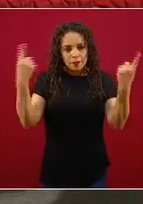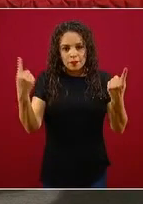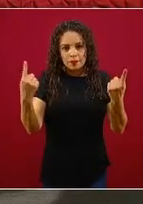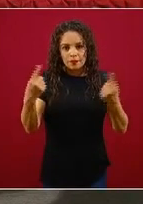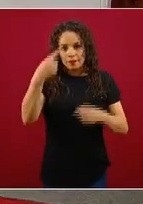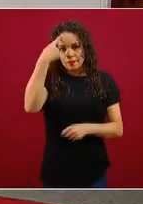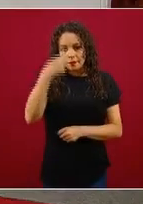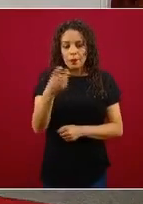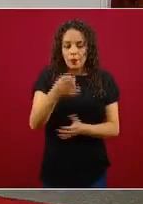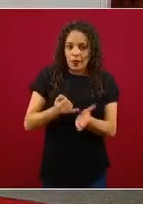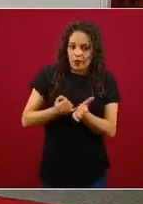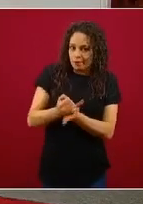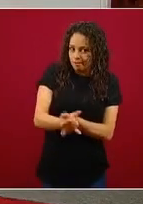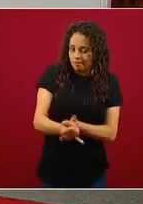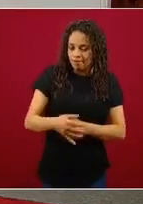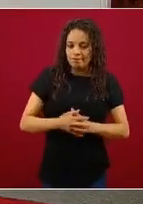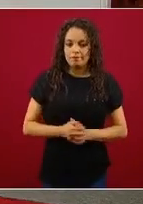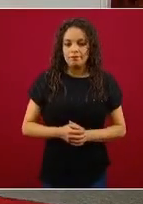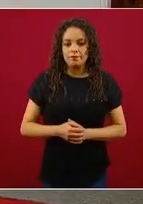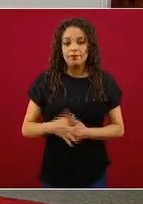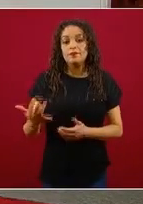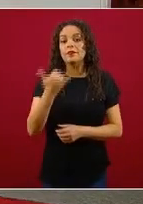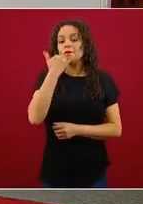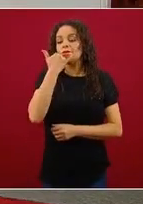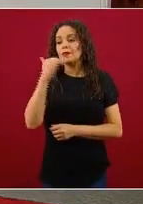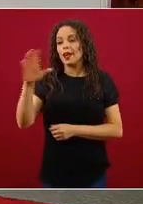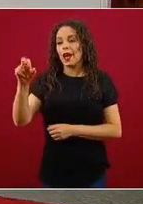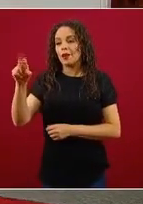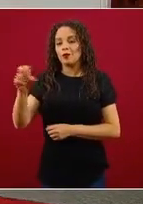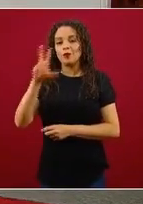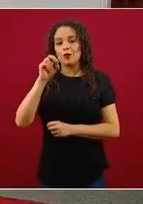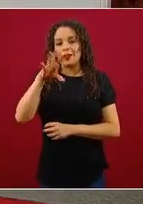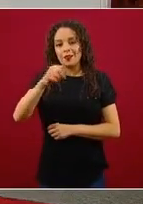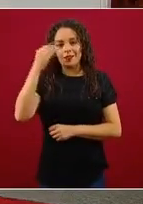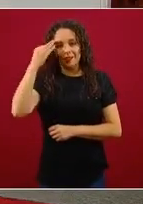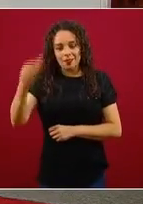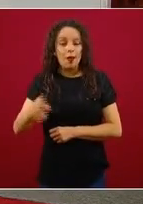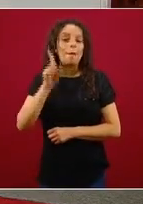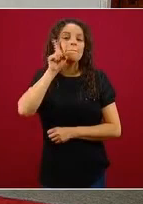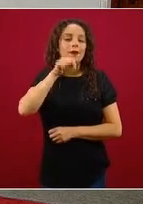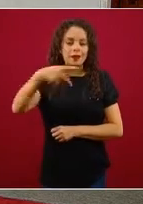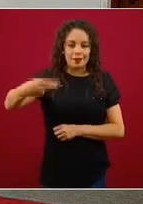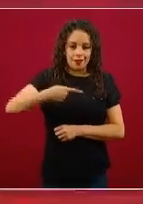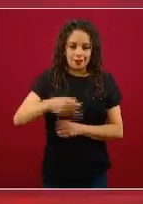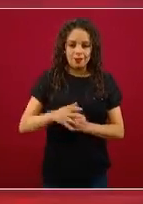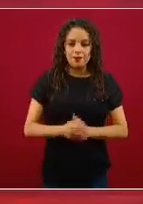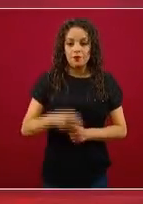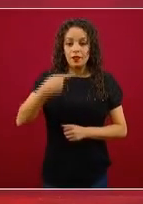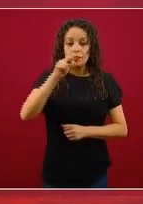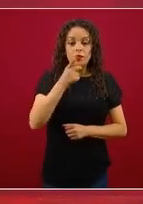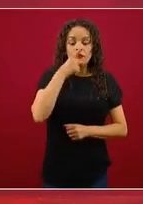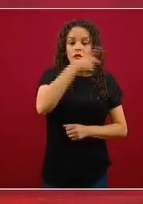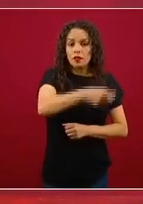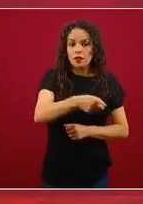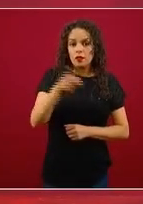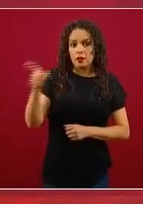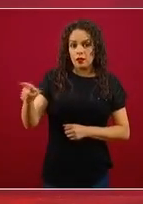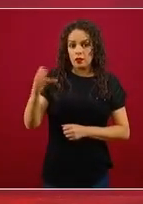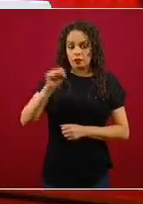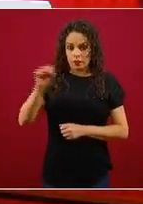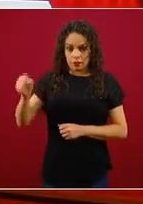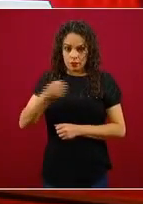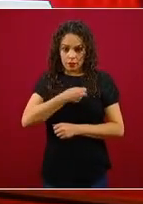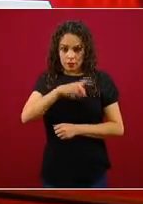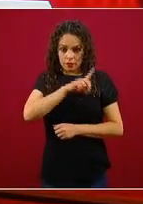Ahora, retomando, ya no va a dar tiempo, Carlos, disculpe mañana, pero retomando las expresiones que dijo la Secretaria de Salud de la Ciudad de México, la